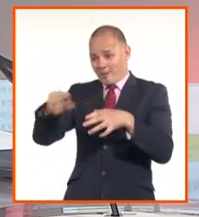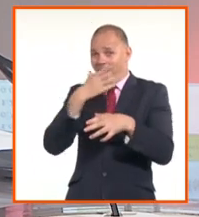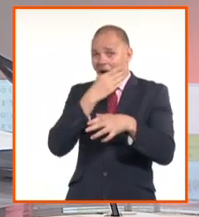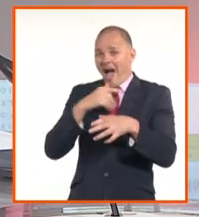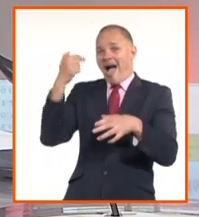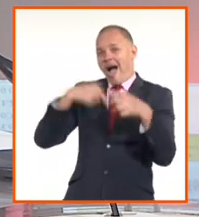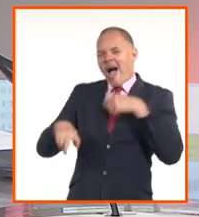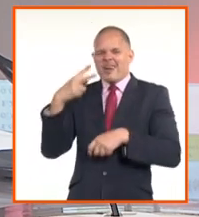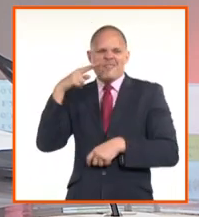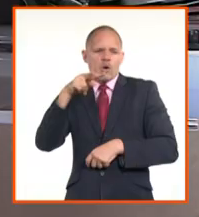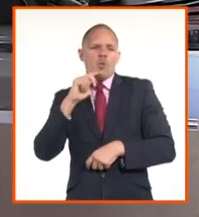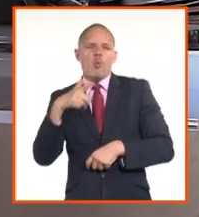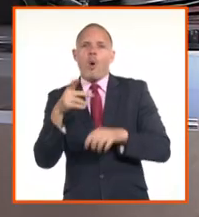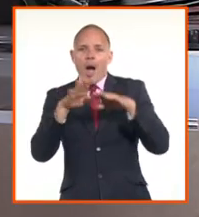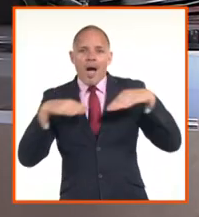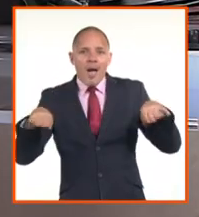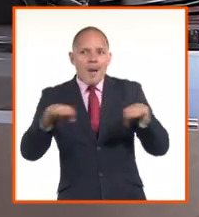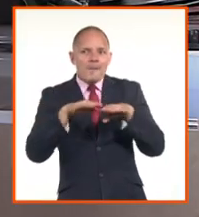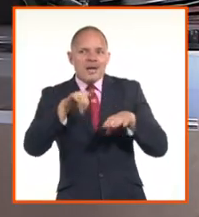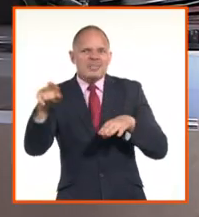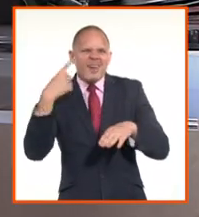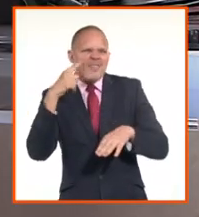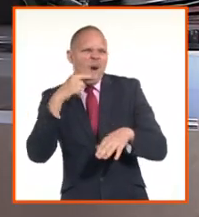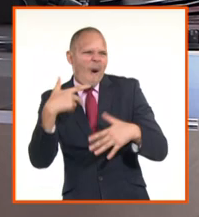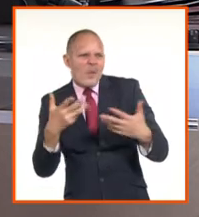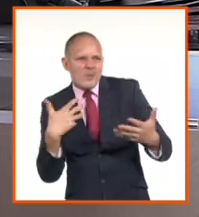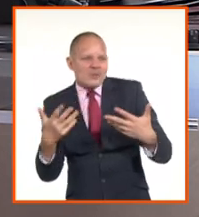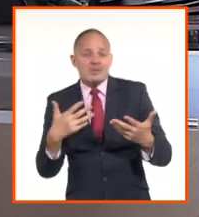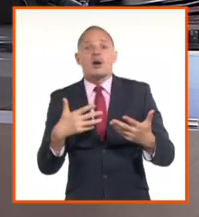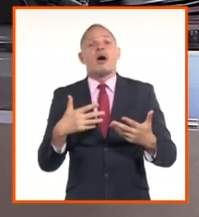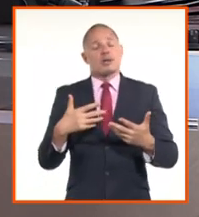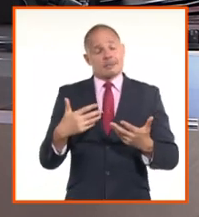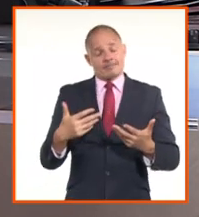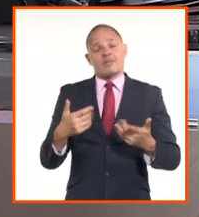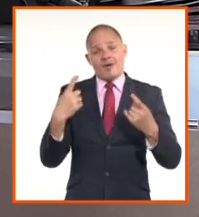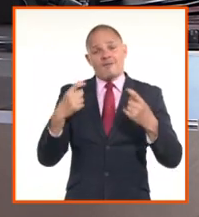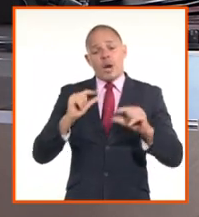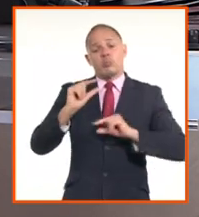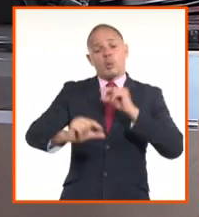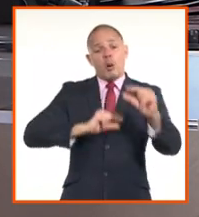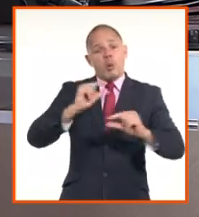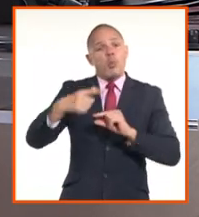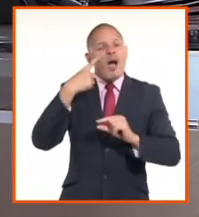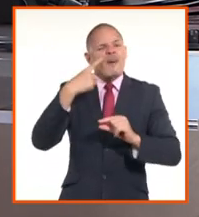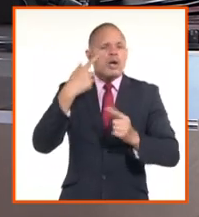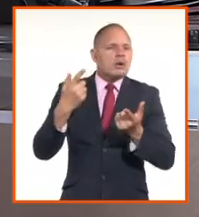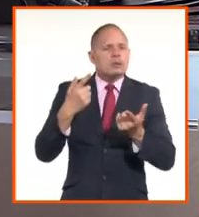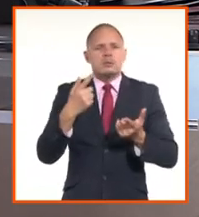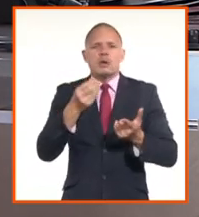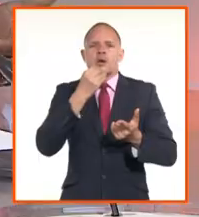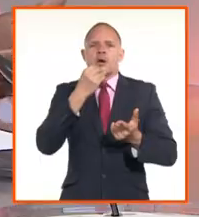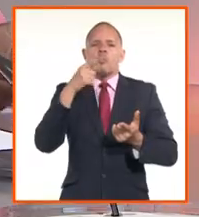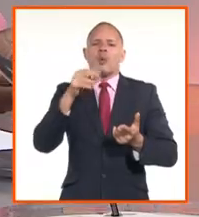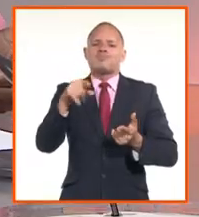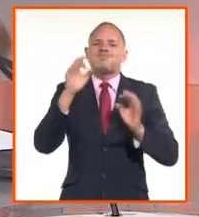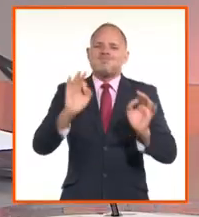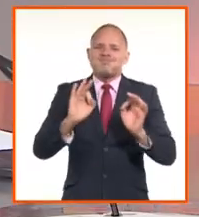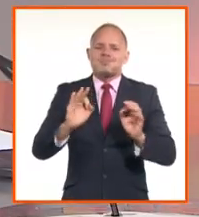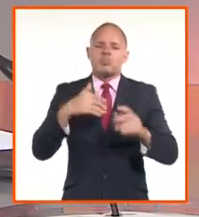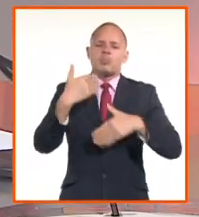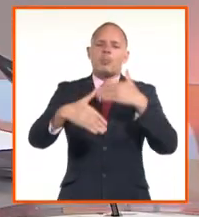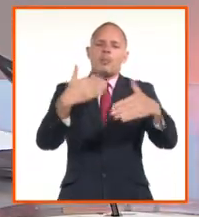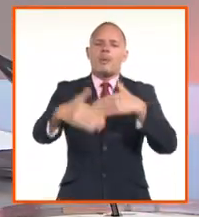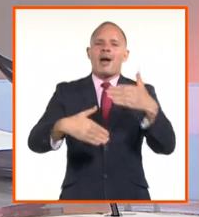sentimentalmente, ¿no? para que este trabajo realmente tenga el objetivo de que realmente